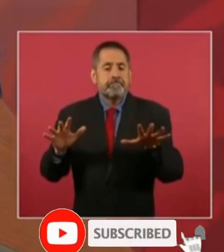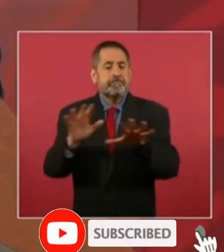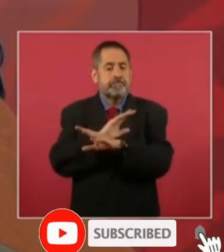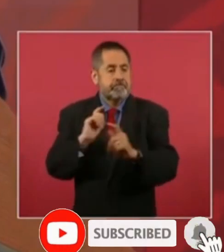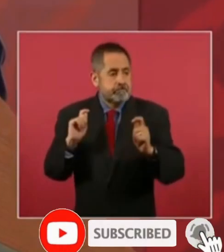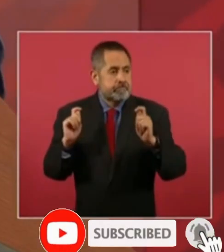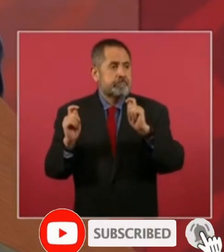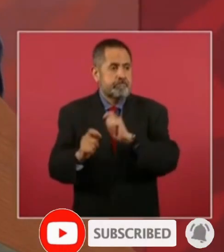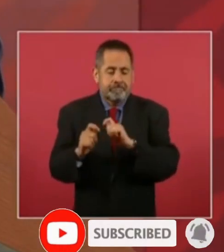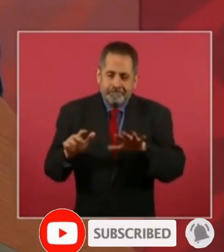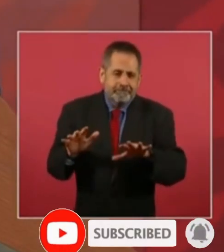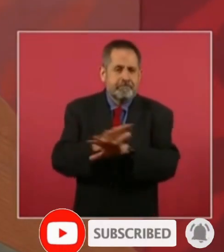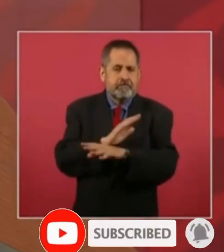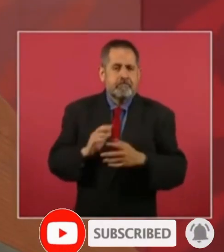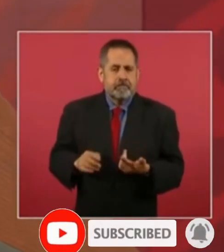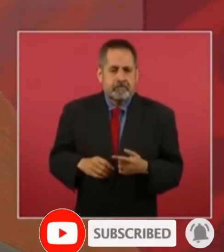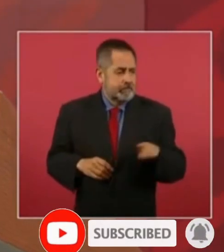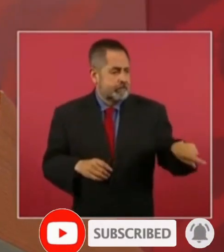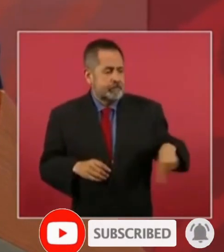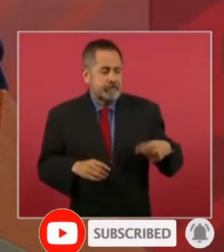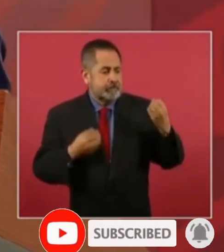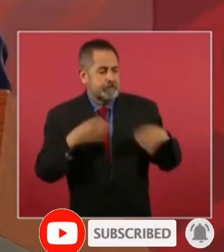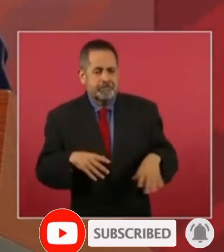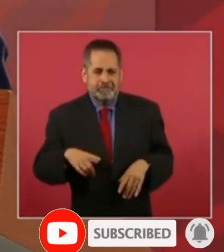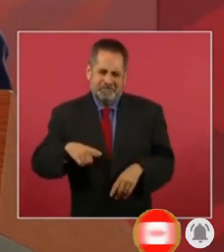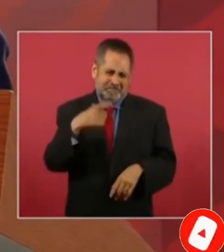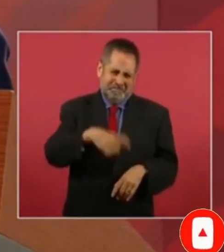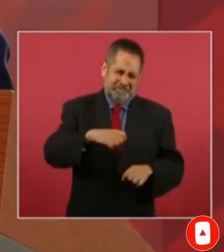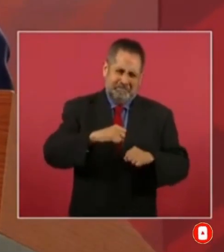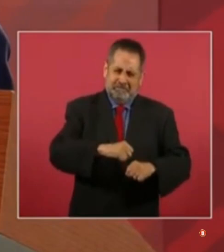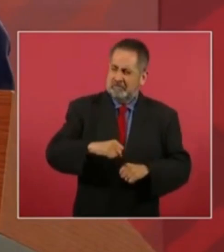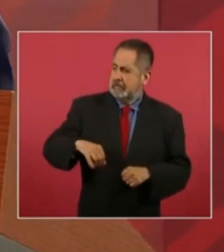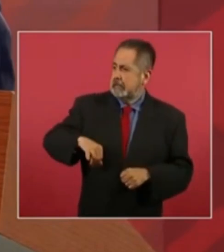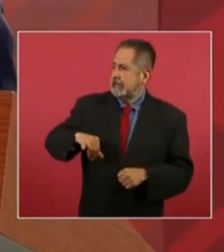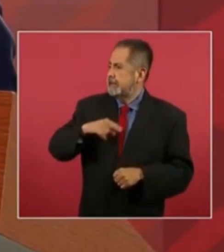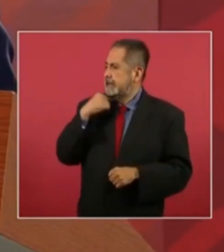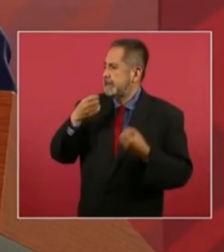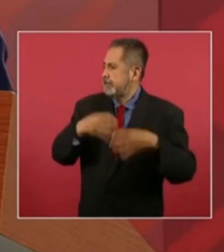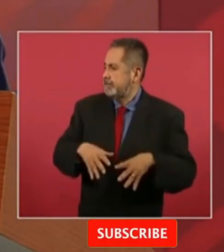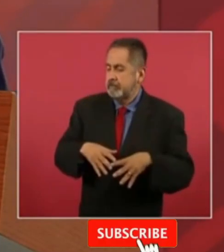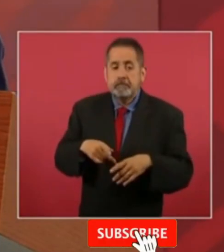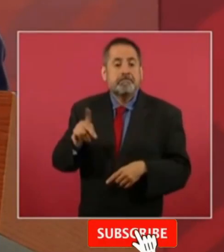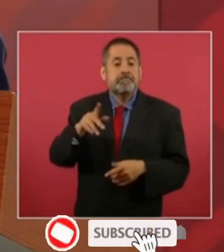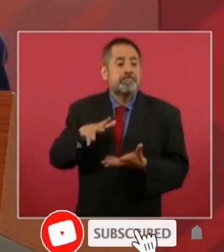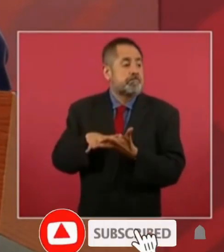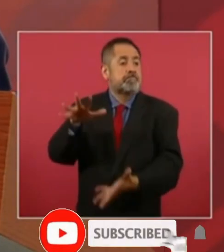enfrentamos intereses creados tan poderosos pues sólo con el pueblo